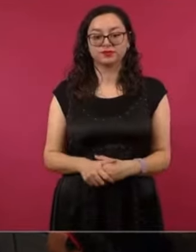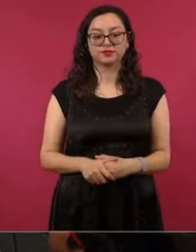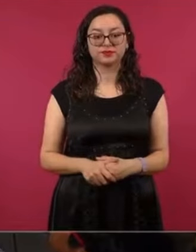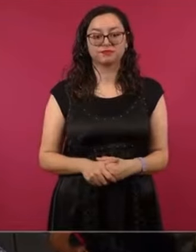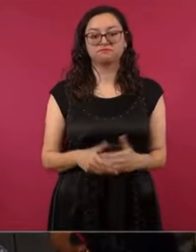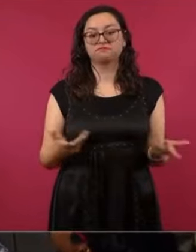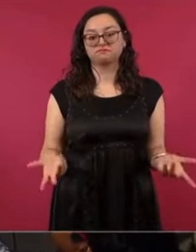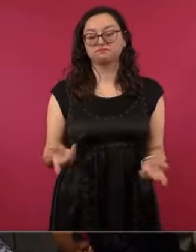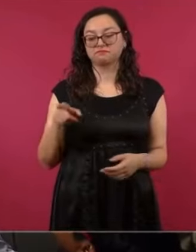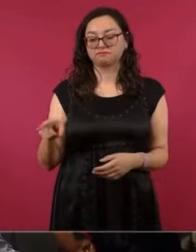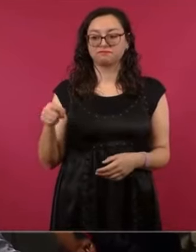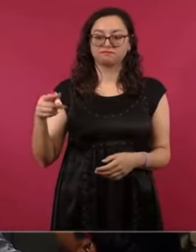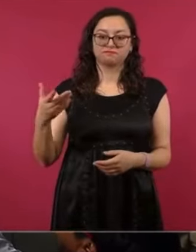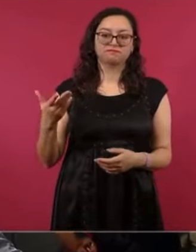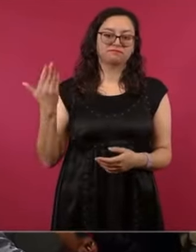con nosotros,